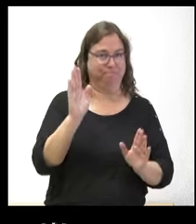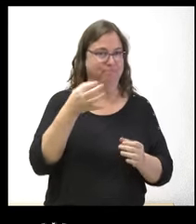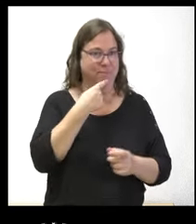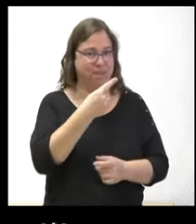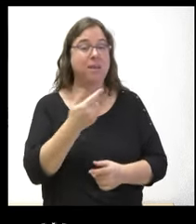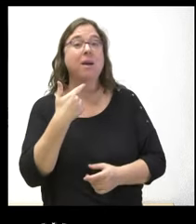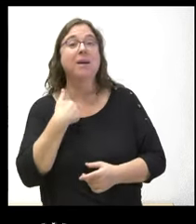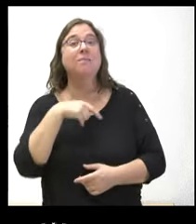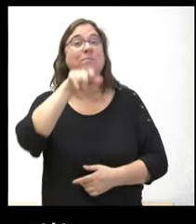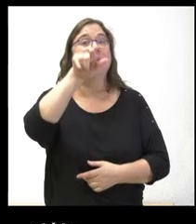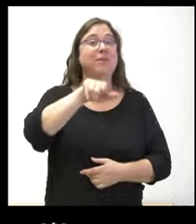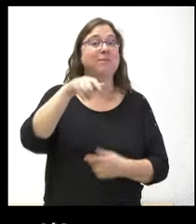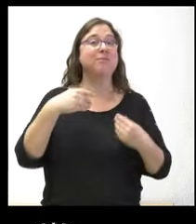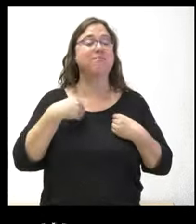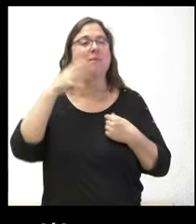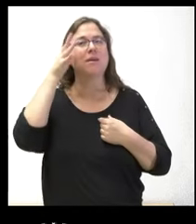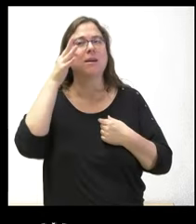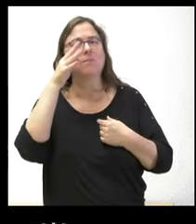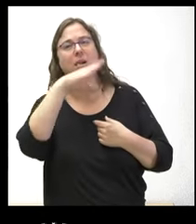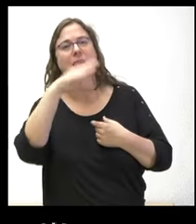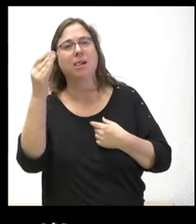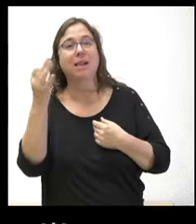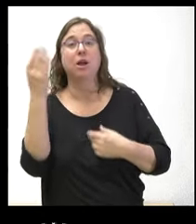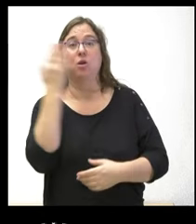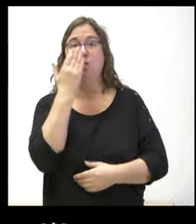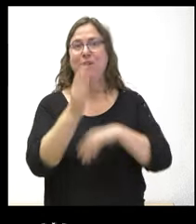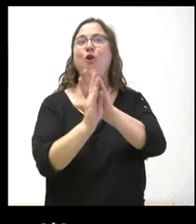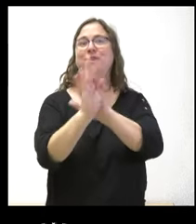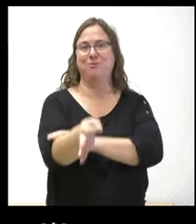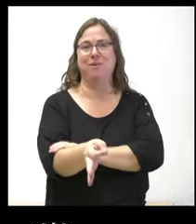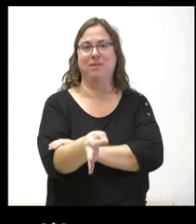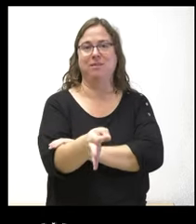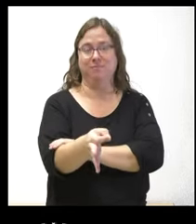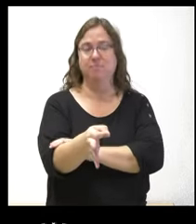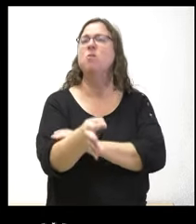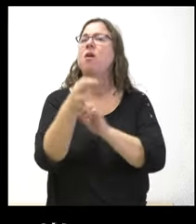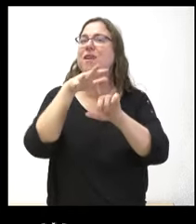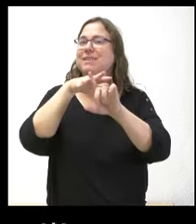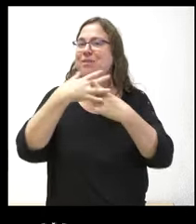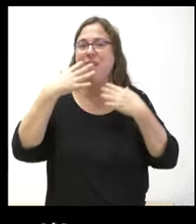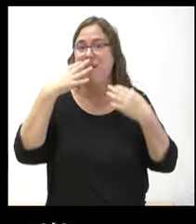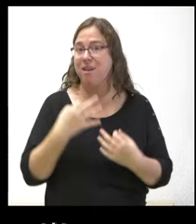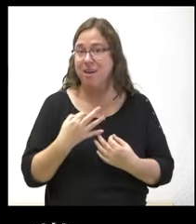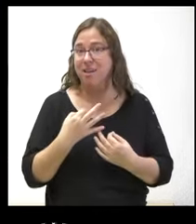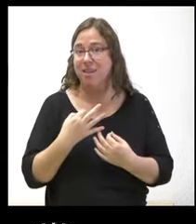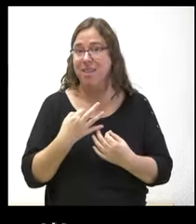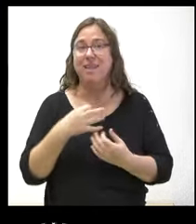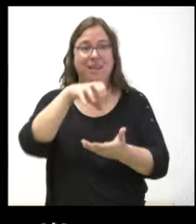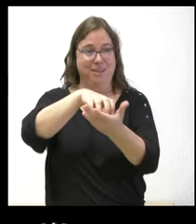ciudadanos que viven sobre todo en el medio rural es que su colegio va a seguir ahí pero la realidad es que hay veces que no hay niños